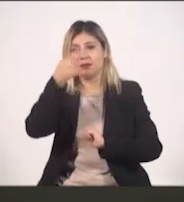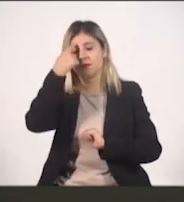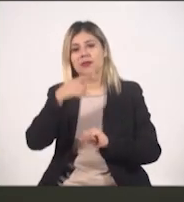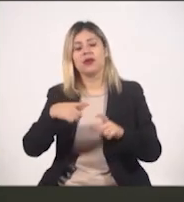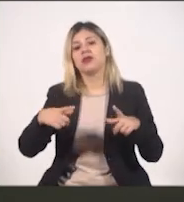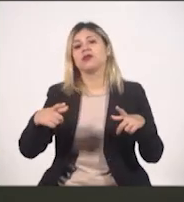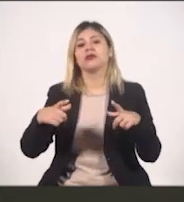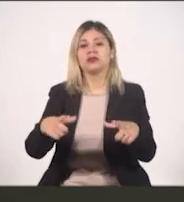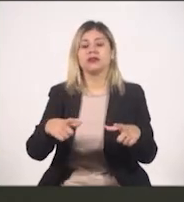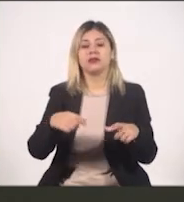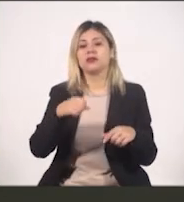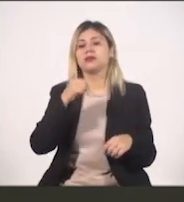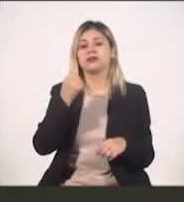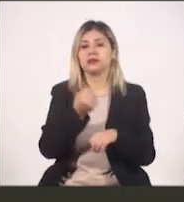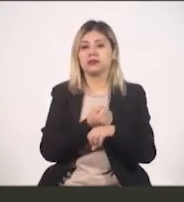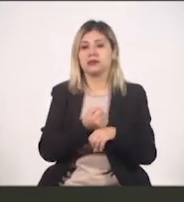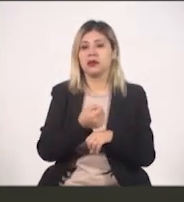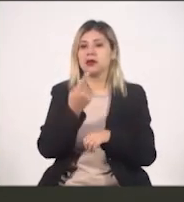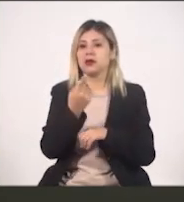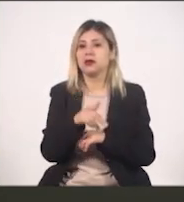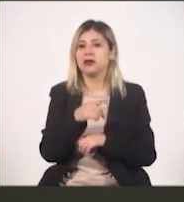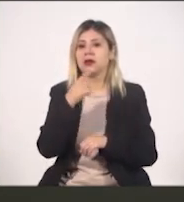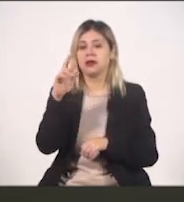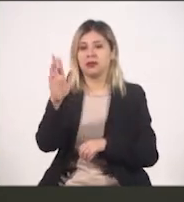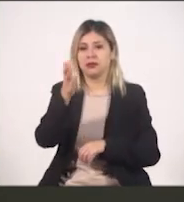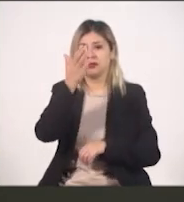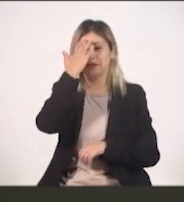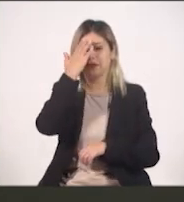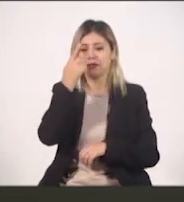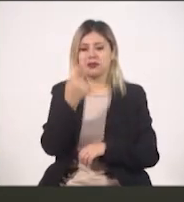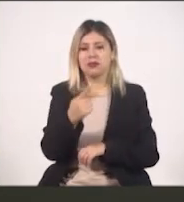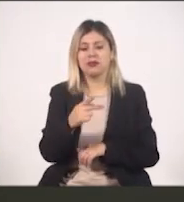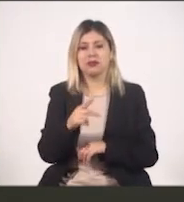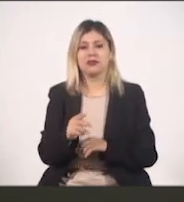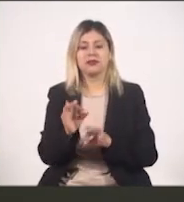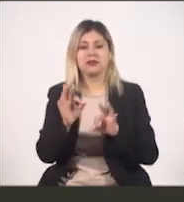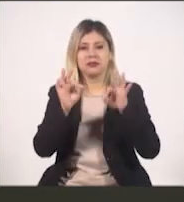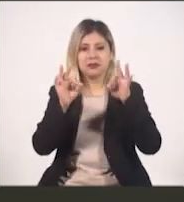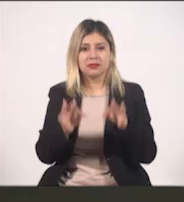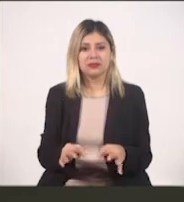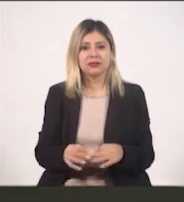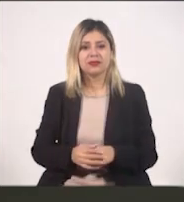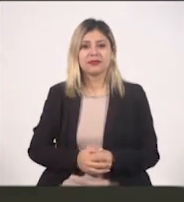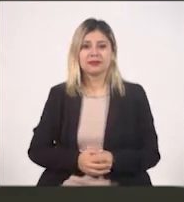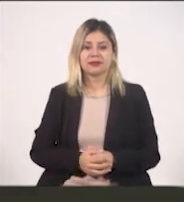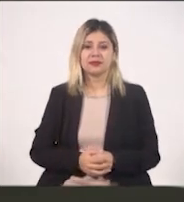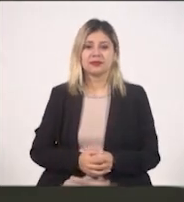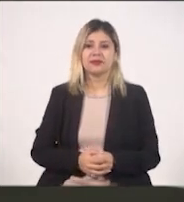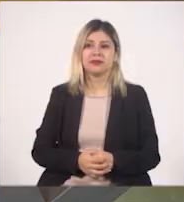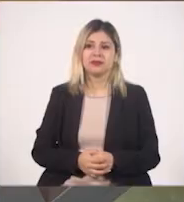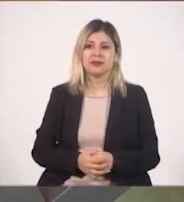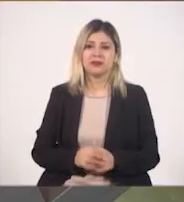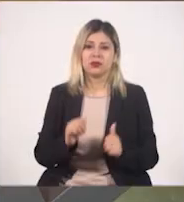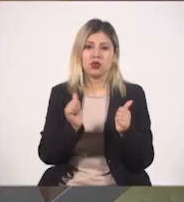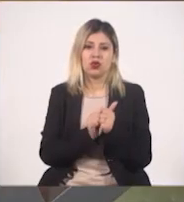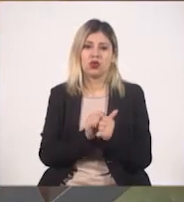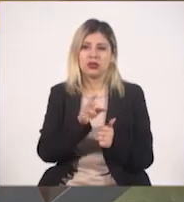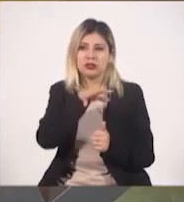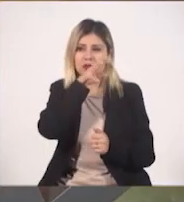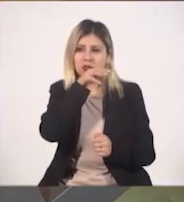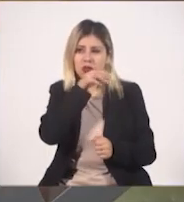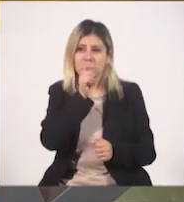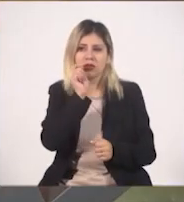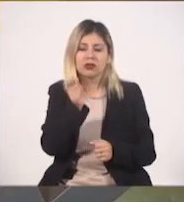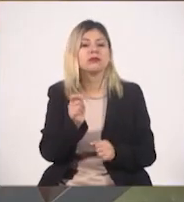Entonces, la verdad es el platillo que nos reconocen en Chiquilistlán como propio de ahí. ¿Y ya se le acompaña que con cebollita, su